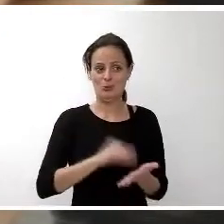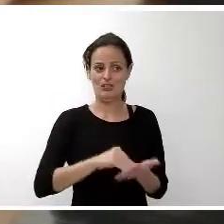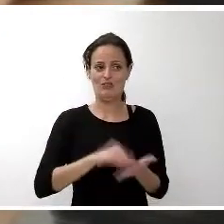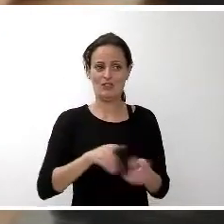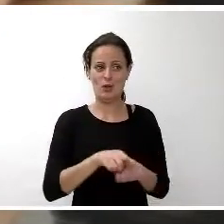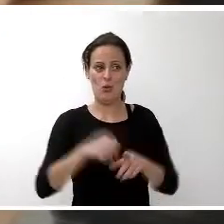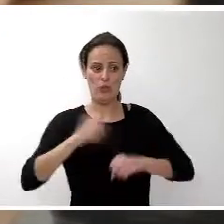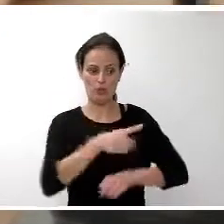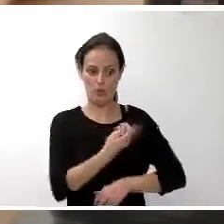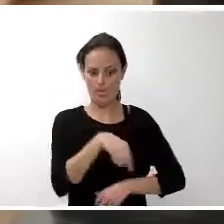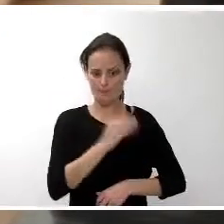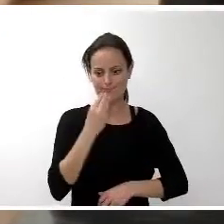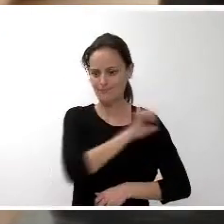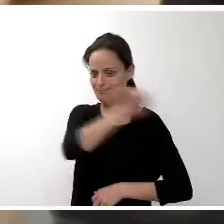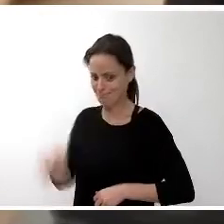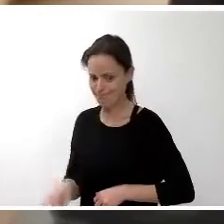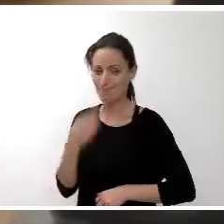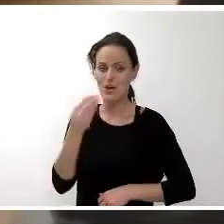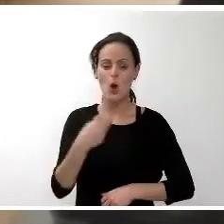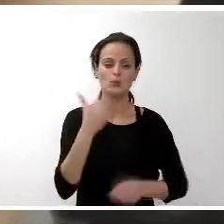adultos. Muchas gracias. Gracias.